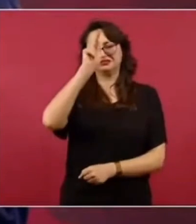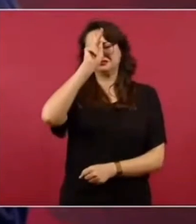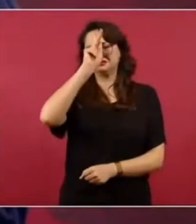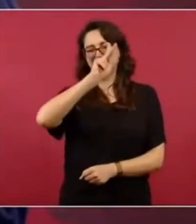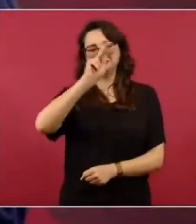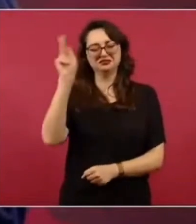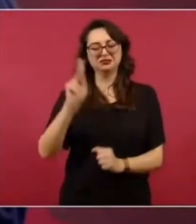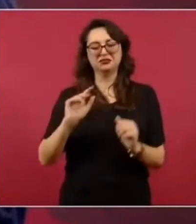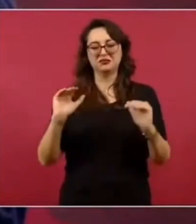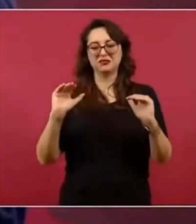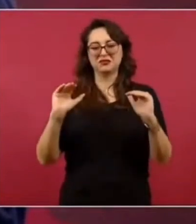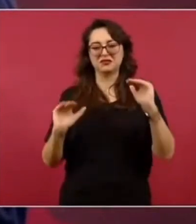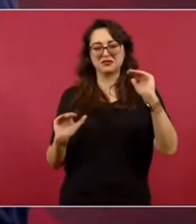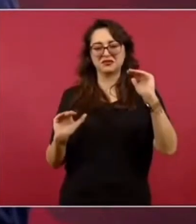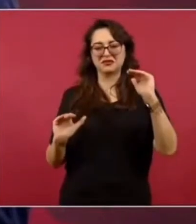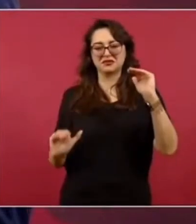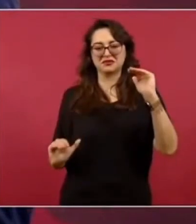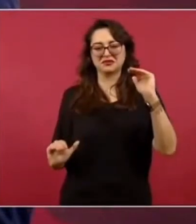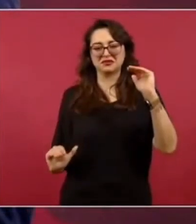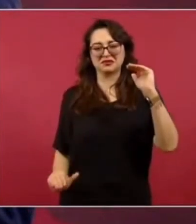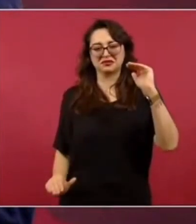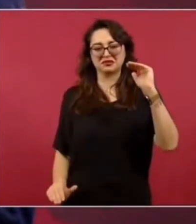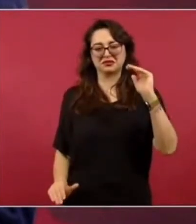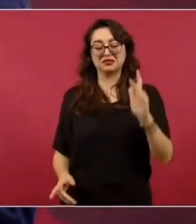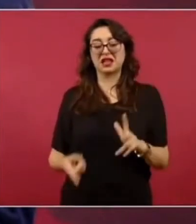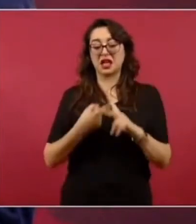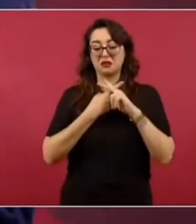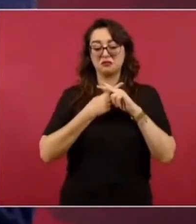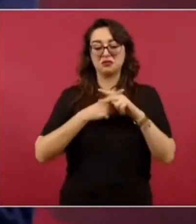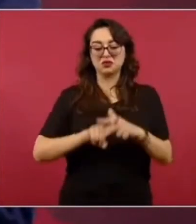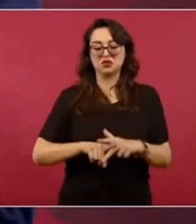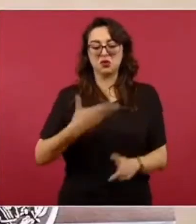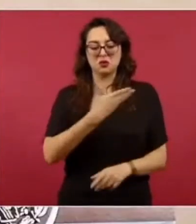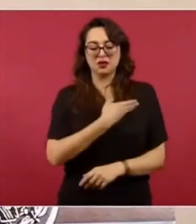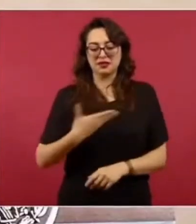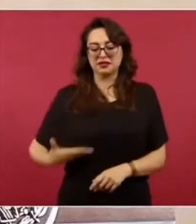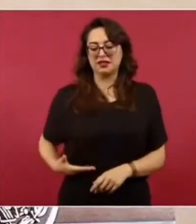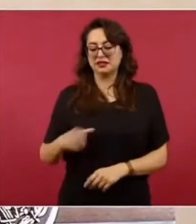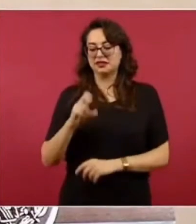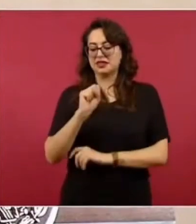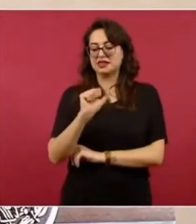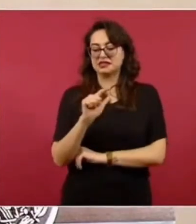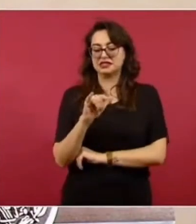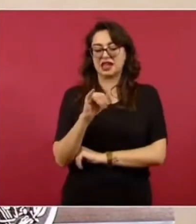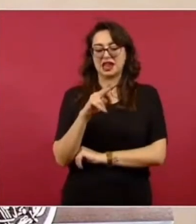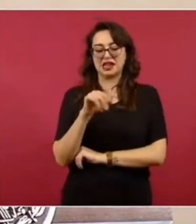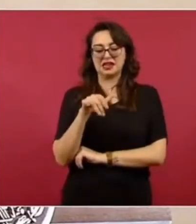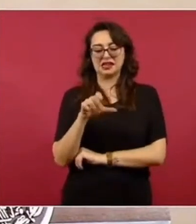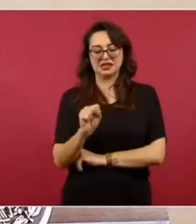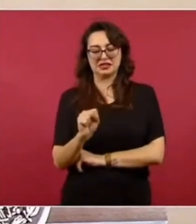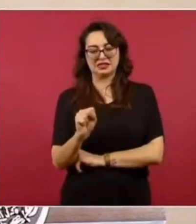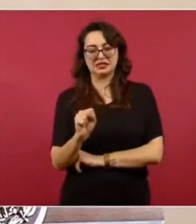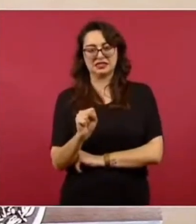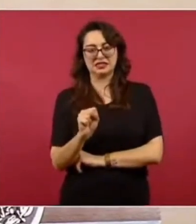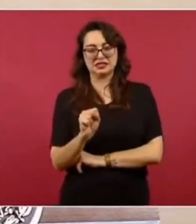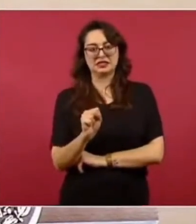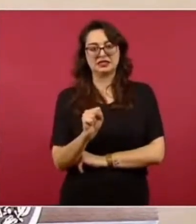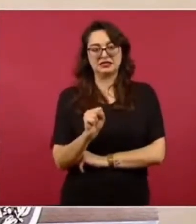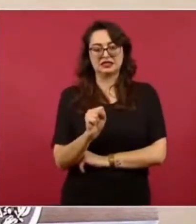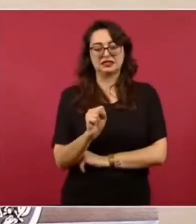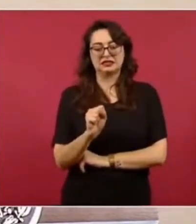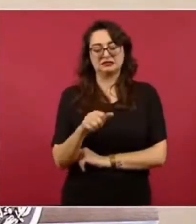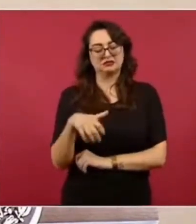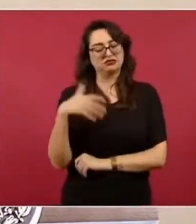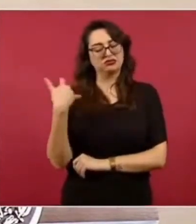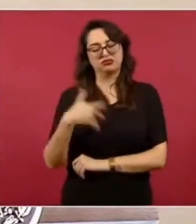en el sexenio de Salinas. Ahí comenzó, desde antes, con el finado de la Madrid, pero ya